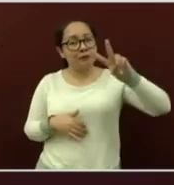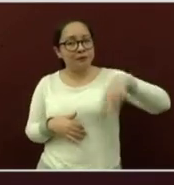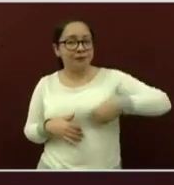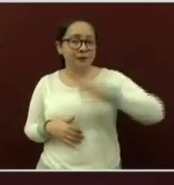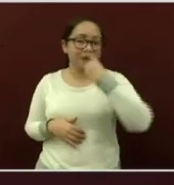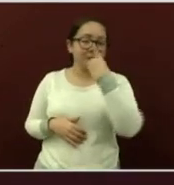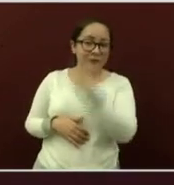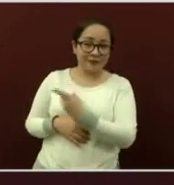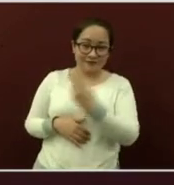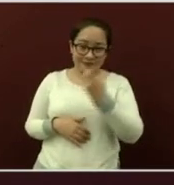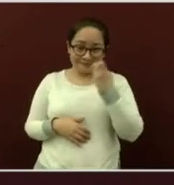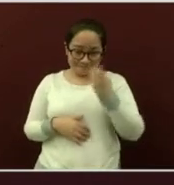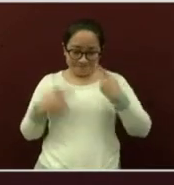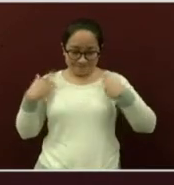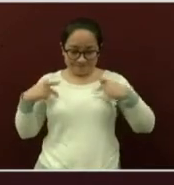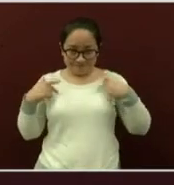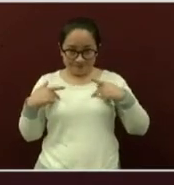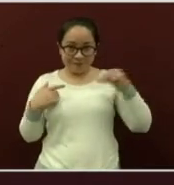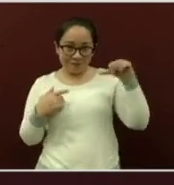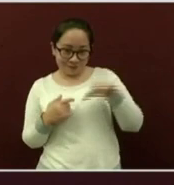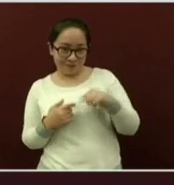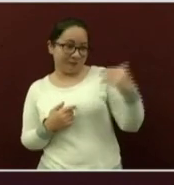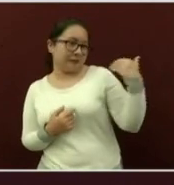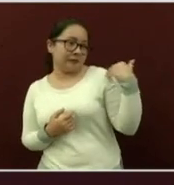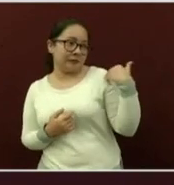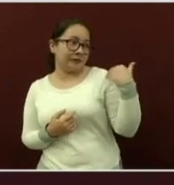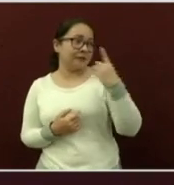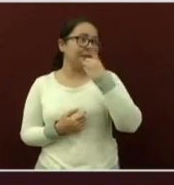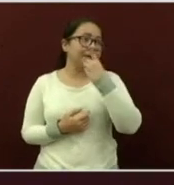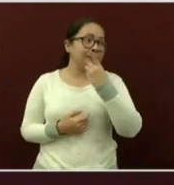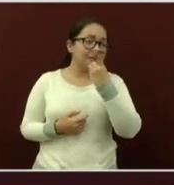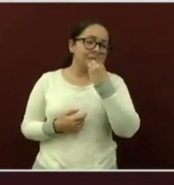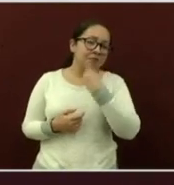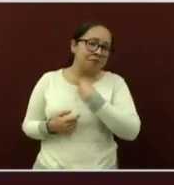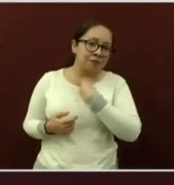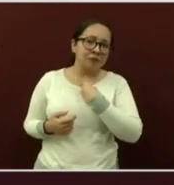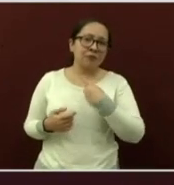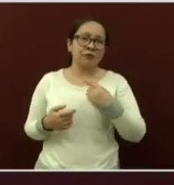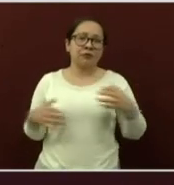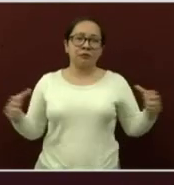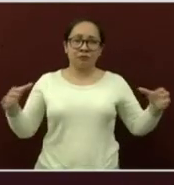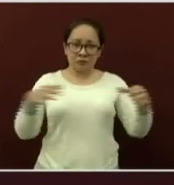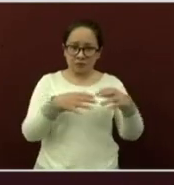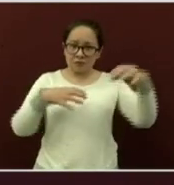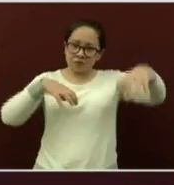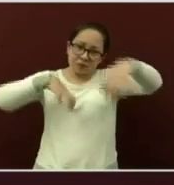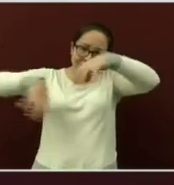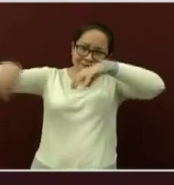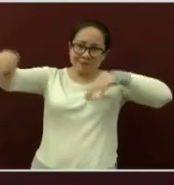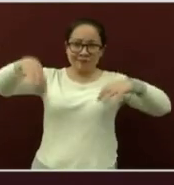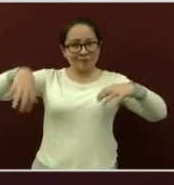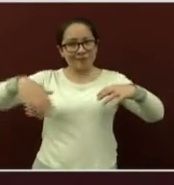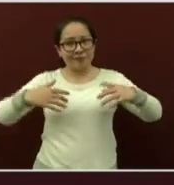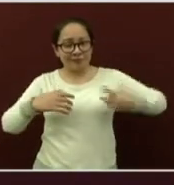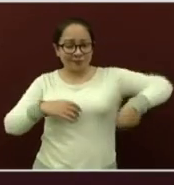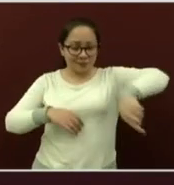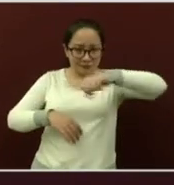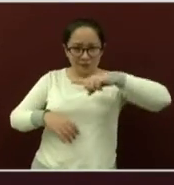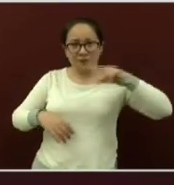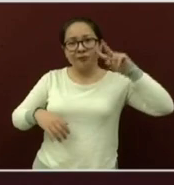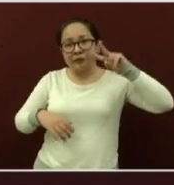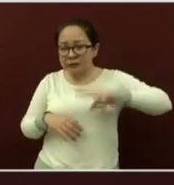a estas personas que hoy me expresaron en los módulos de vacunación que miran esta